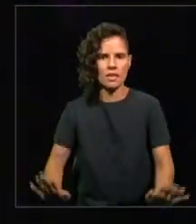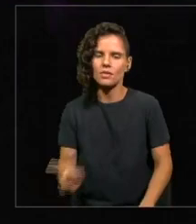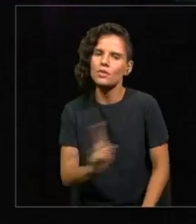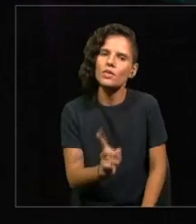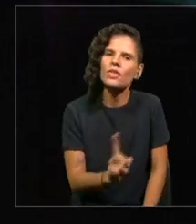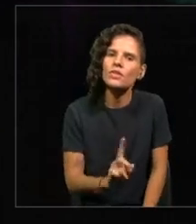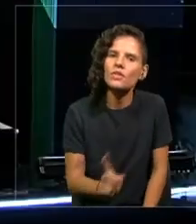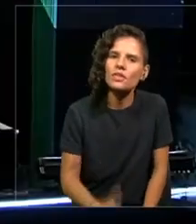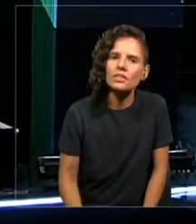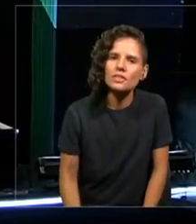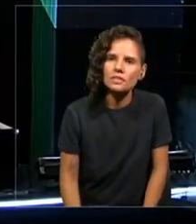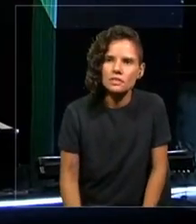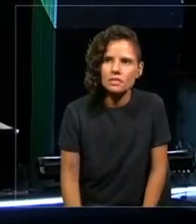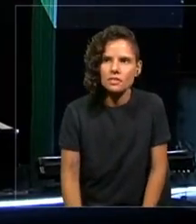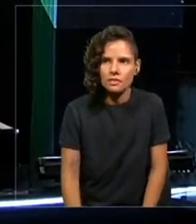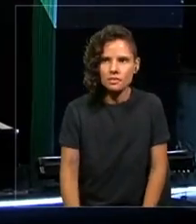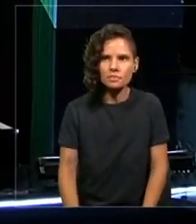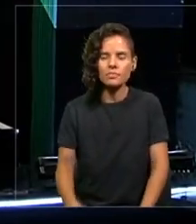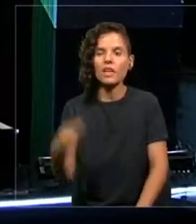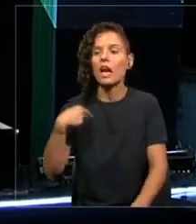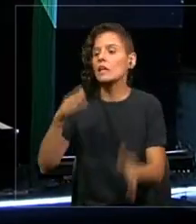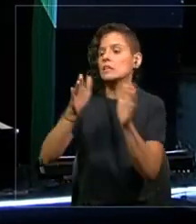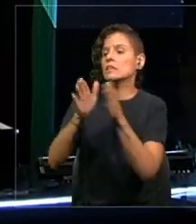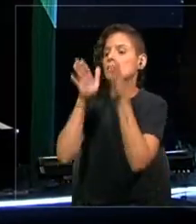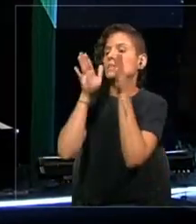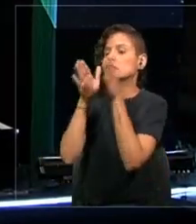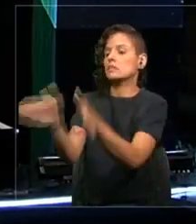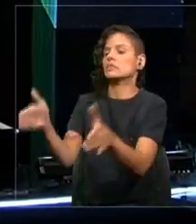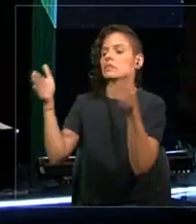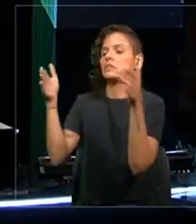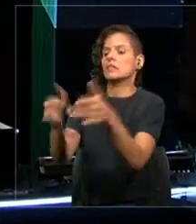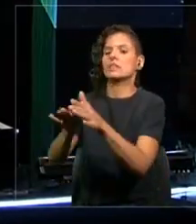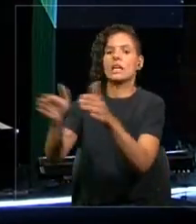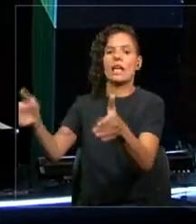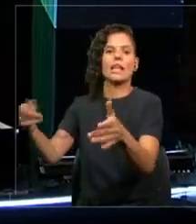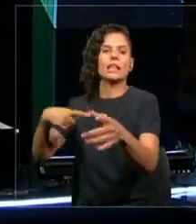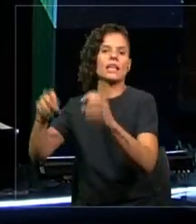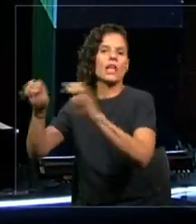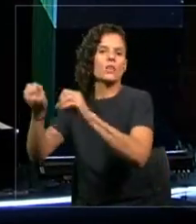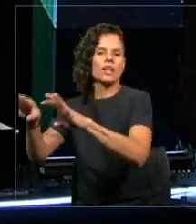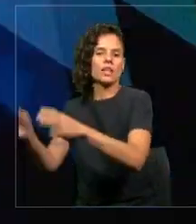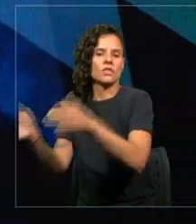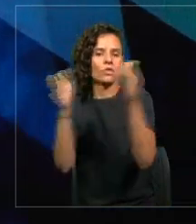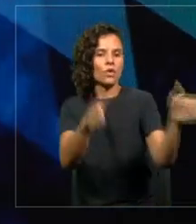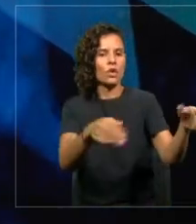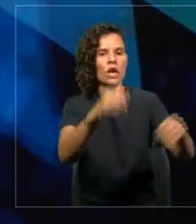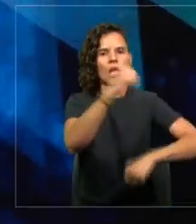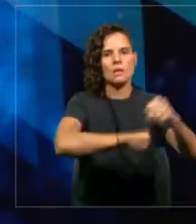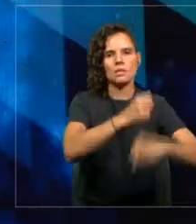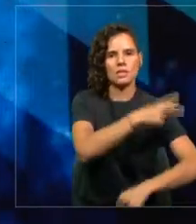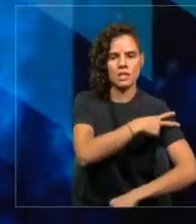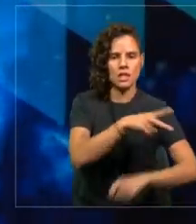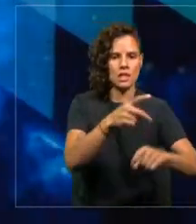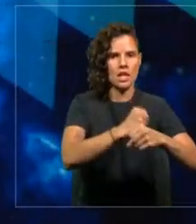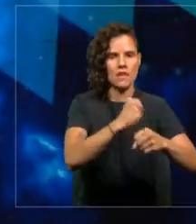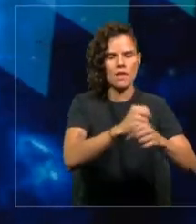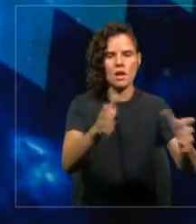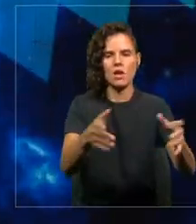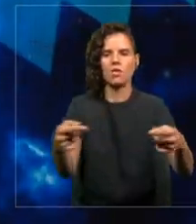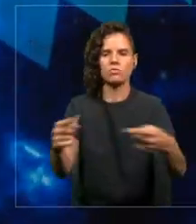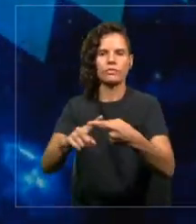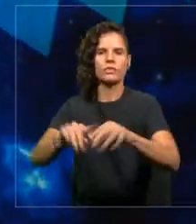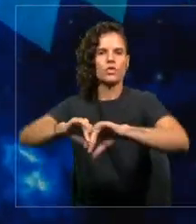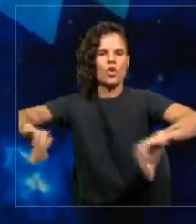Y el otro, esto es el sector educativo, este es el sector empresarial, no hablen. No. Tenemos que